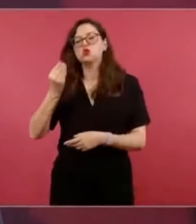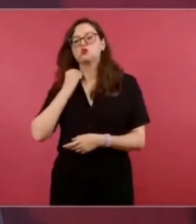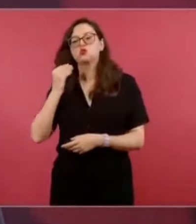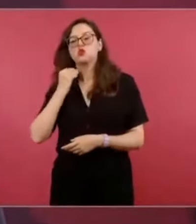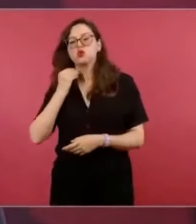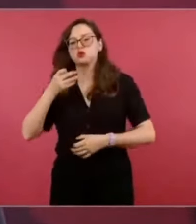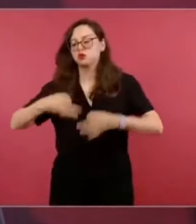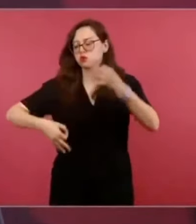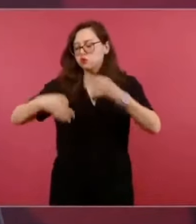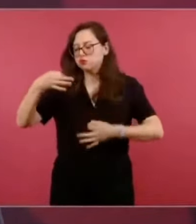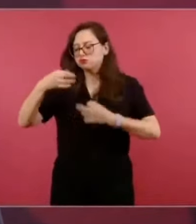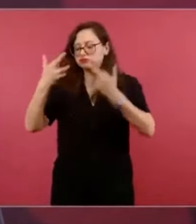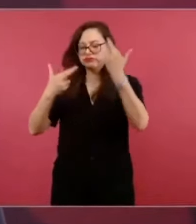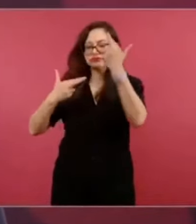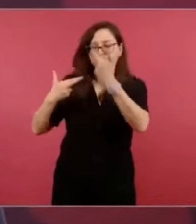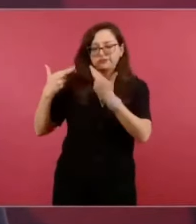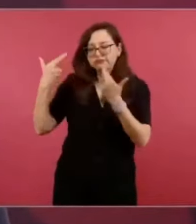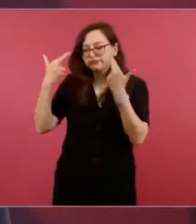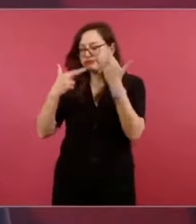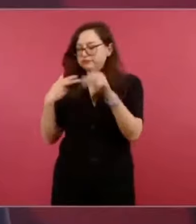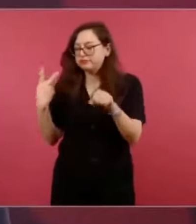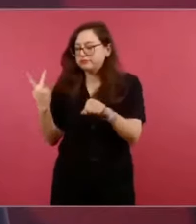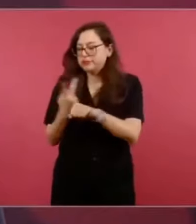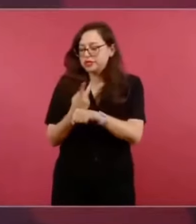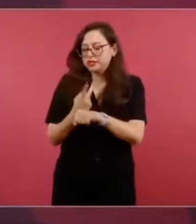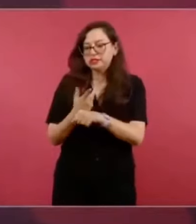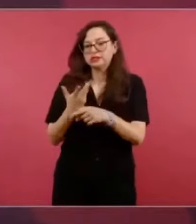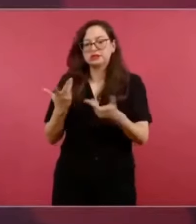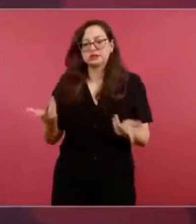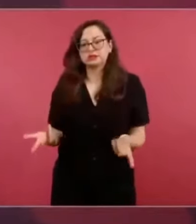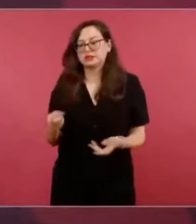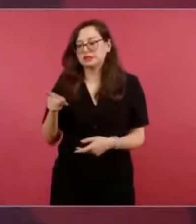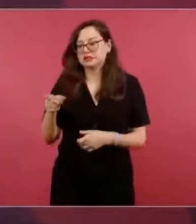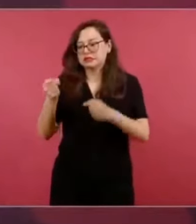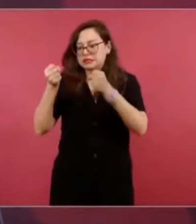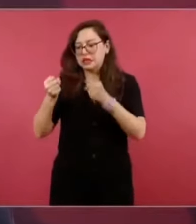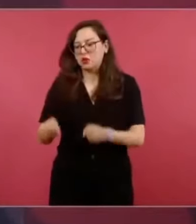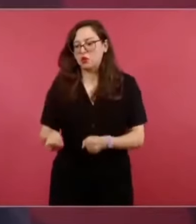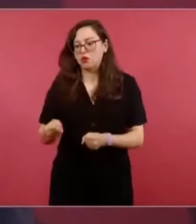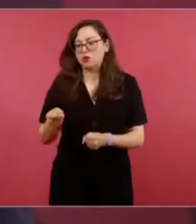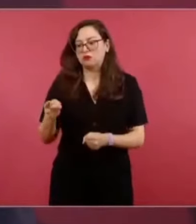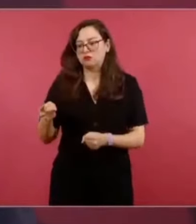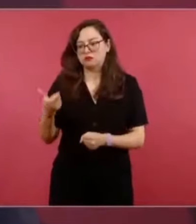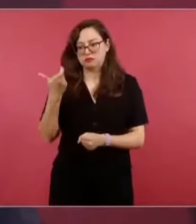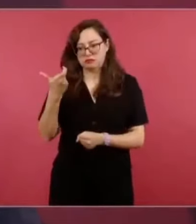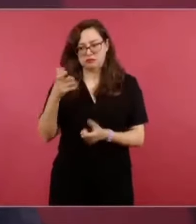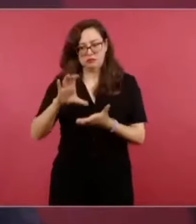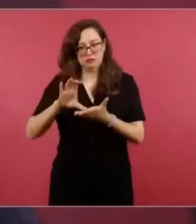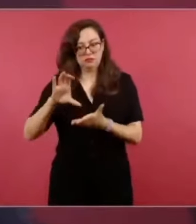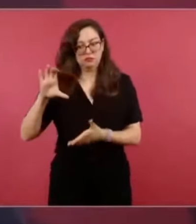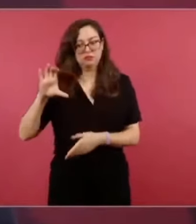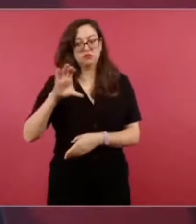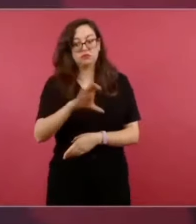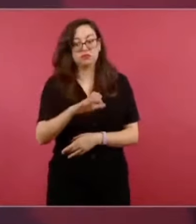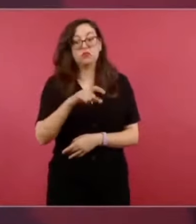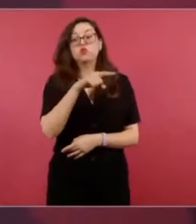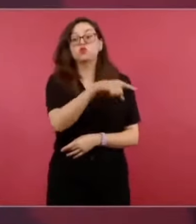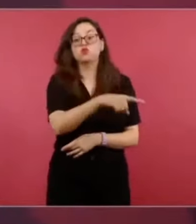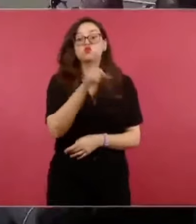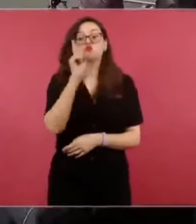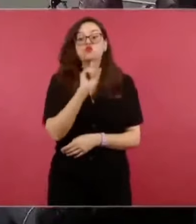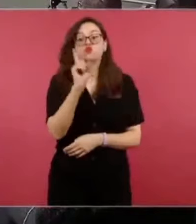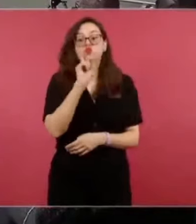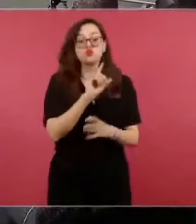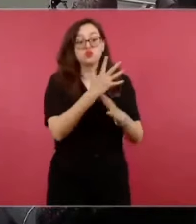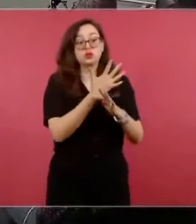que lo dicen, el tema del pago del seguro. La señora Casar señalaba en la entrevista que